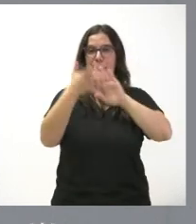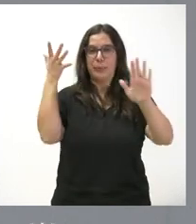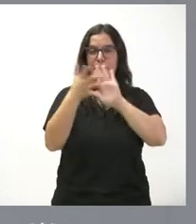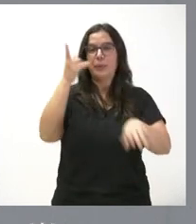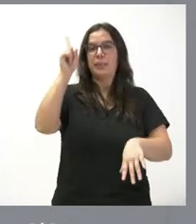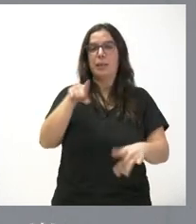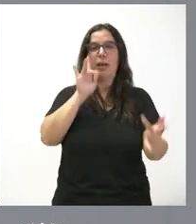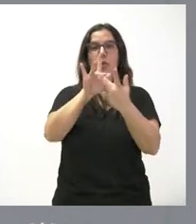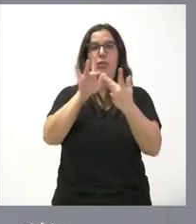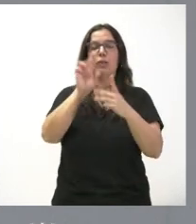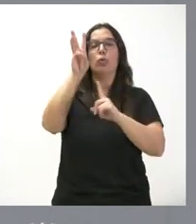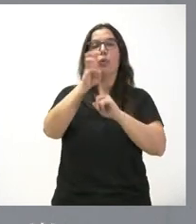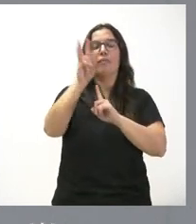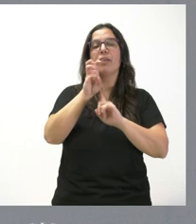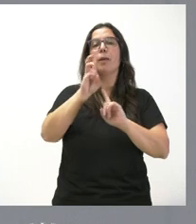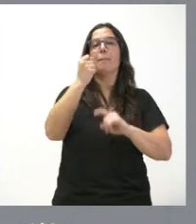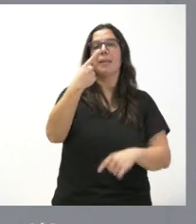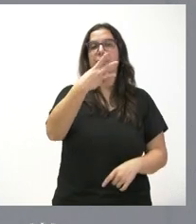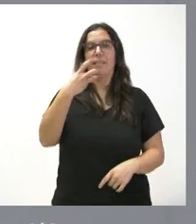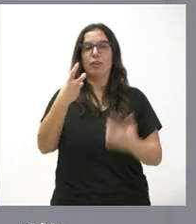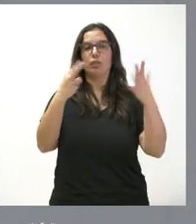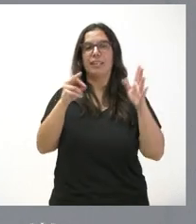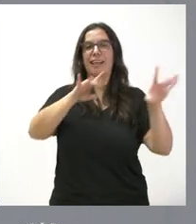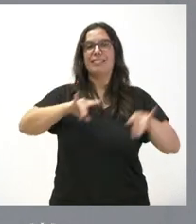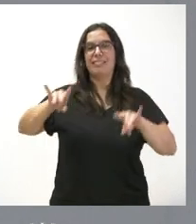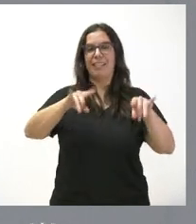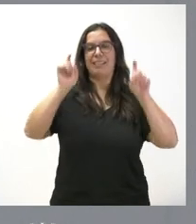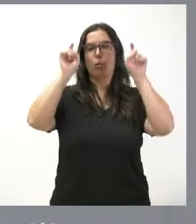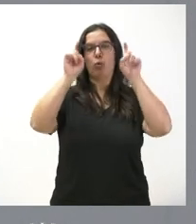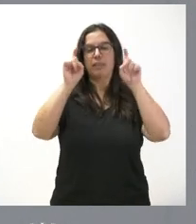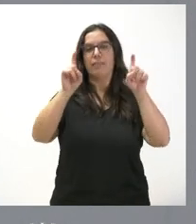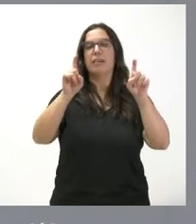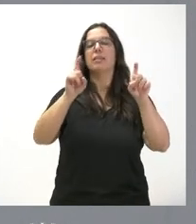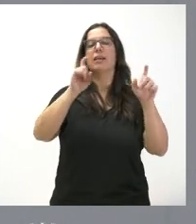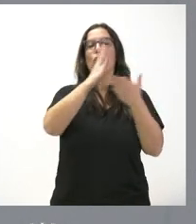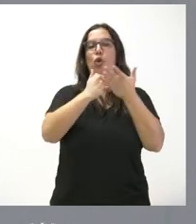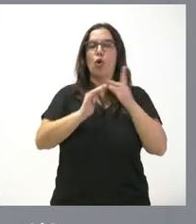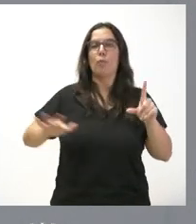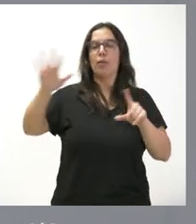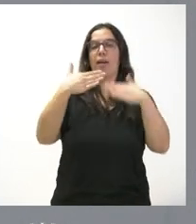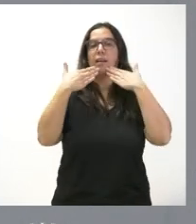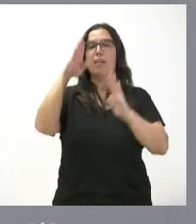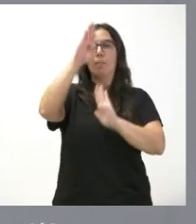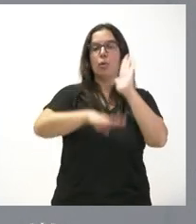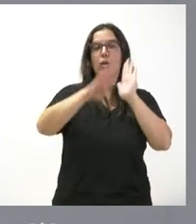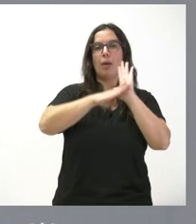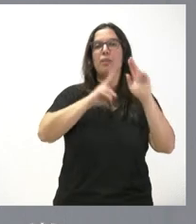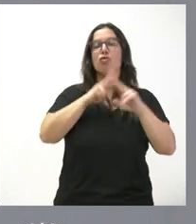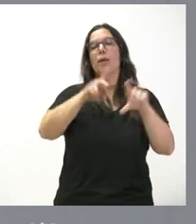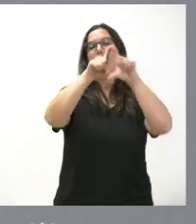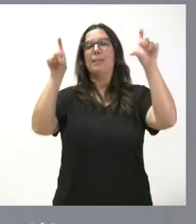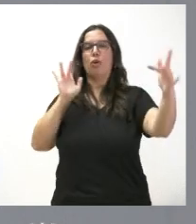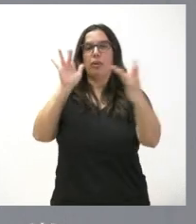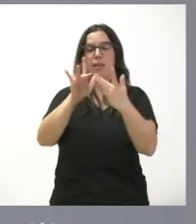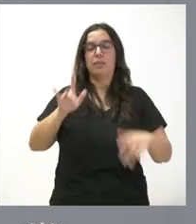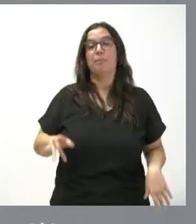conectividad Wi-Fi a más de 1.370 sedes educativas de nuestra comunidad autónoma a través del programa de Empresas Conectadas. El